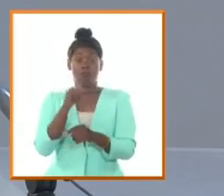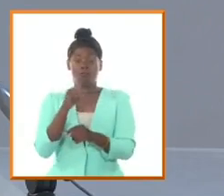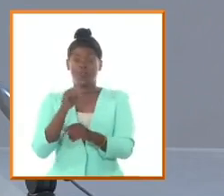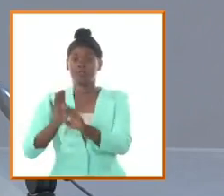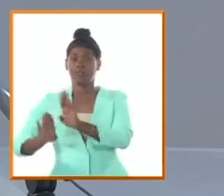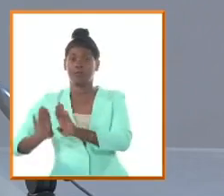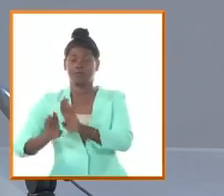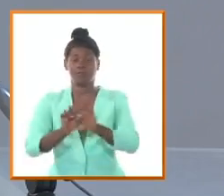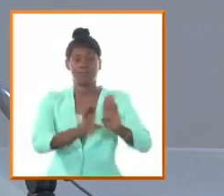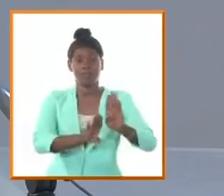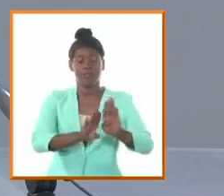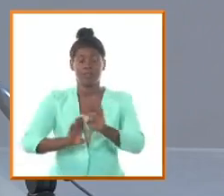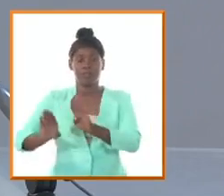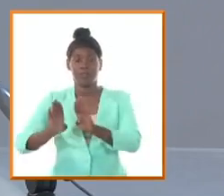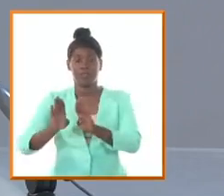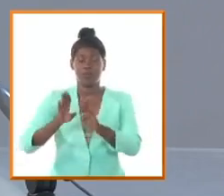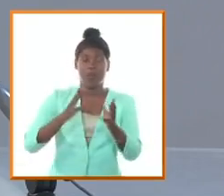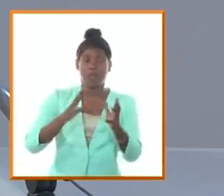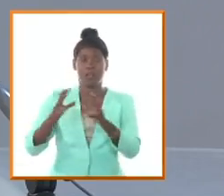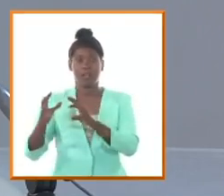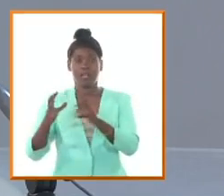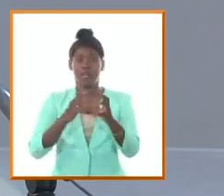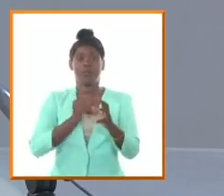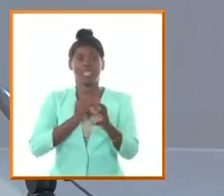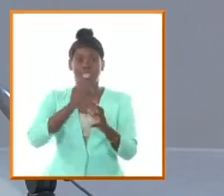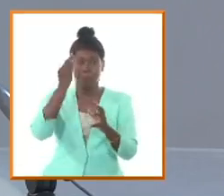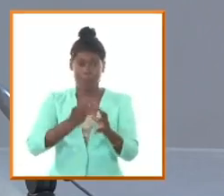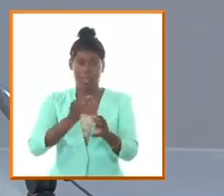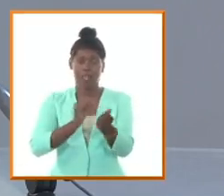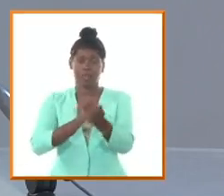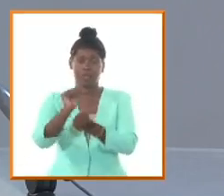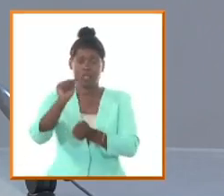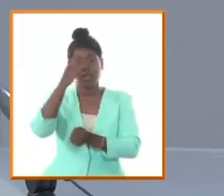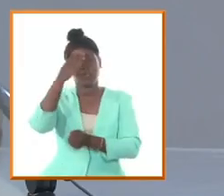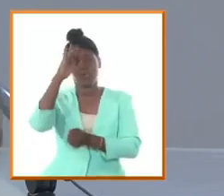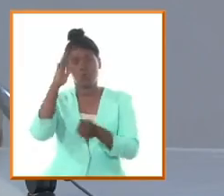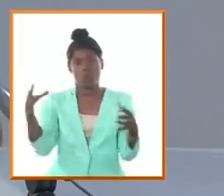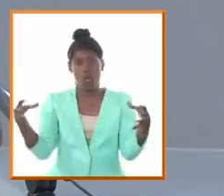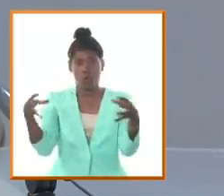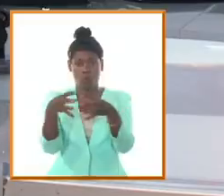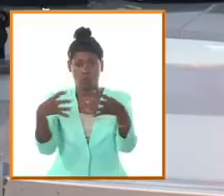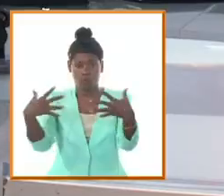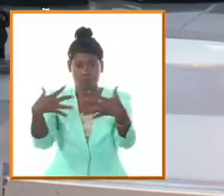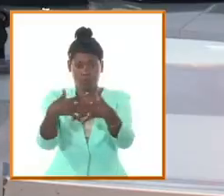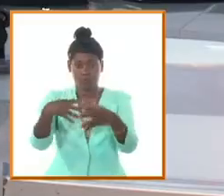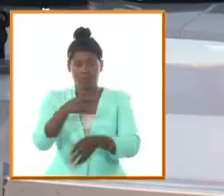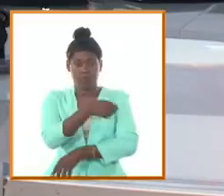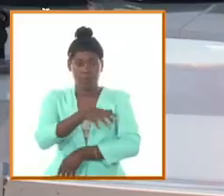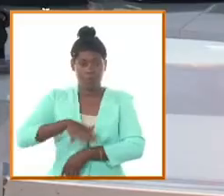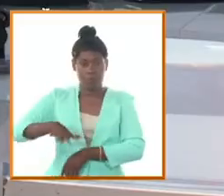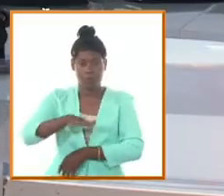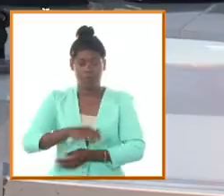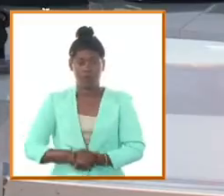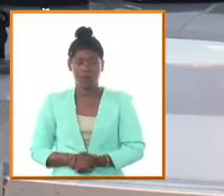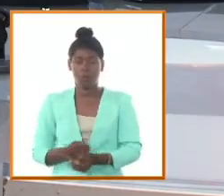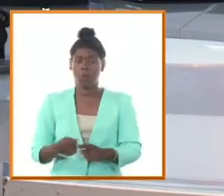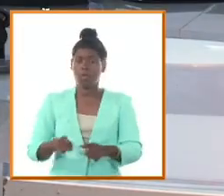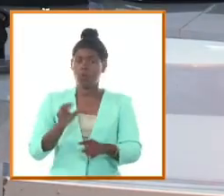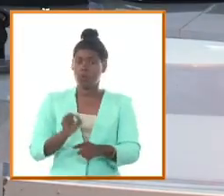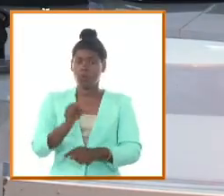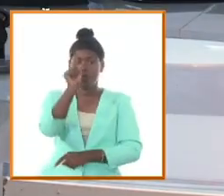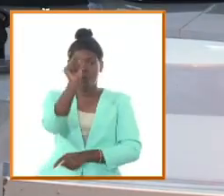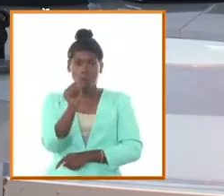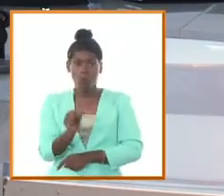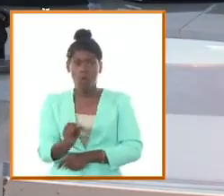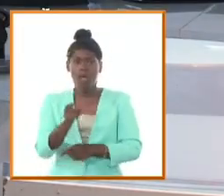de preservar la unidad de las fuerzas revolucionarias hay que entonces catalogar a Gramonte como un vayadar frente a